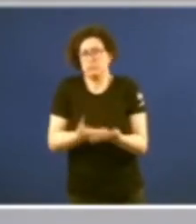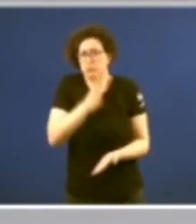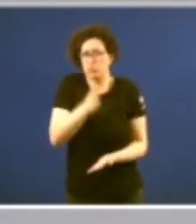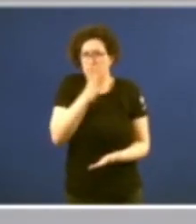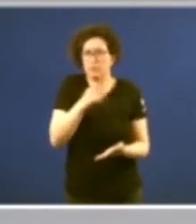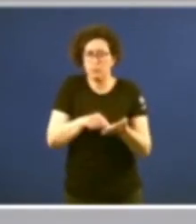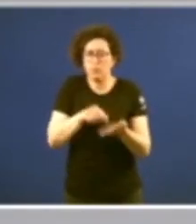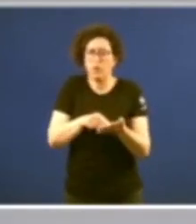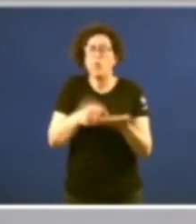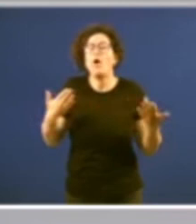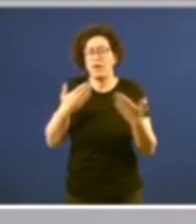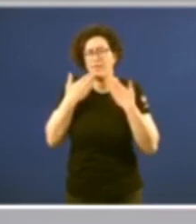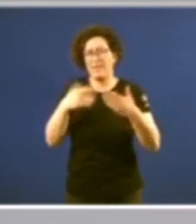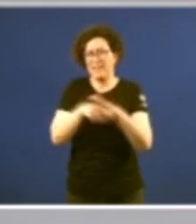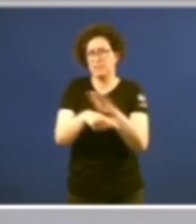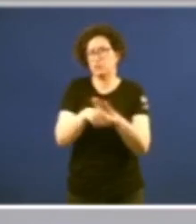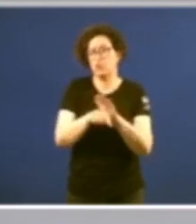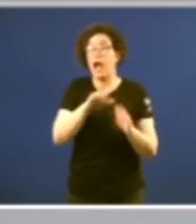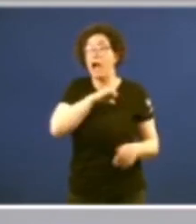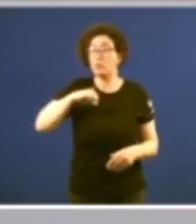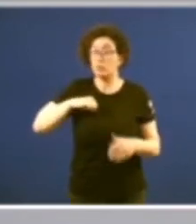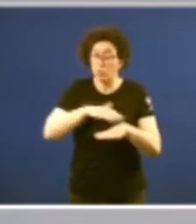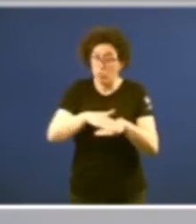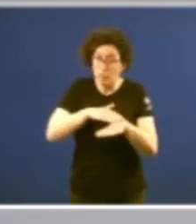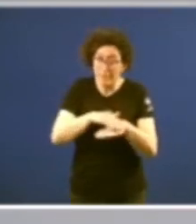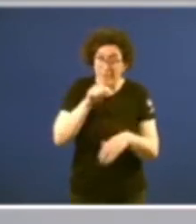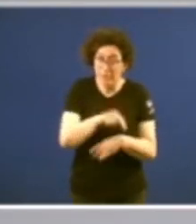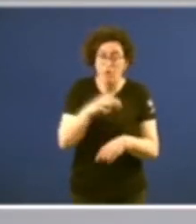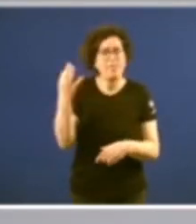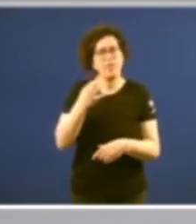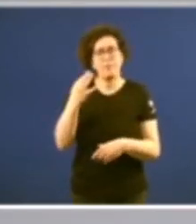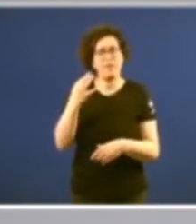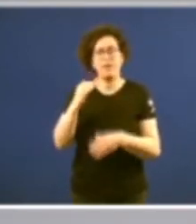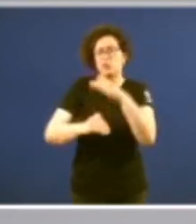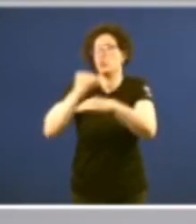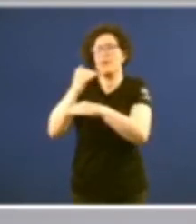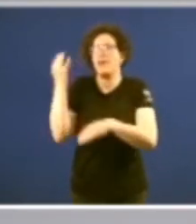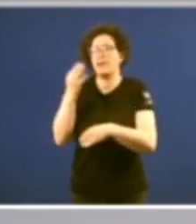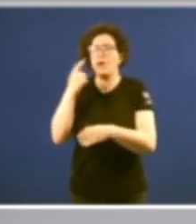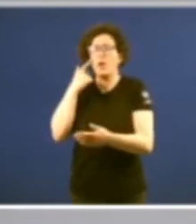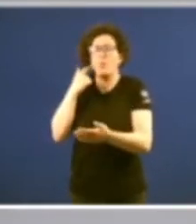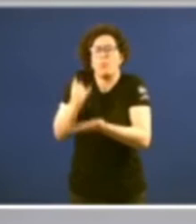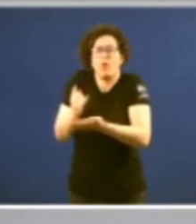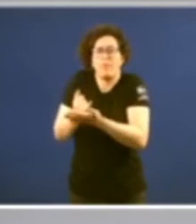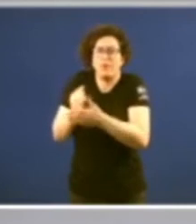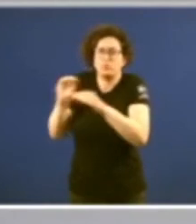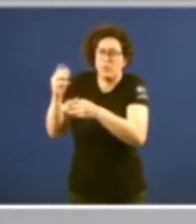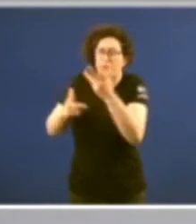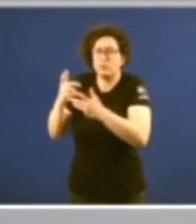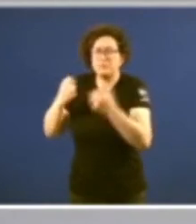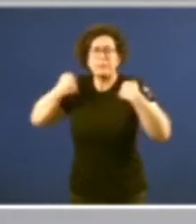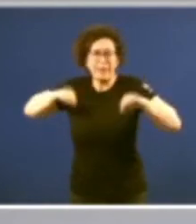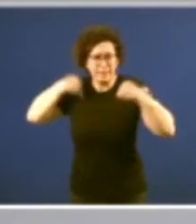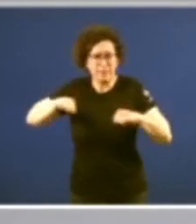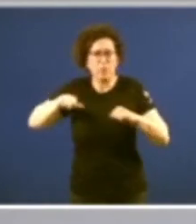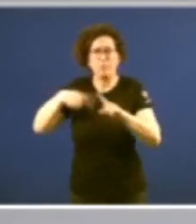da man da xestión o autogoverno tiña que superar a prova da administración dos asuntos prácticos e tamén o